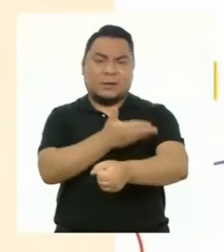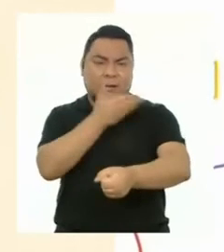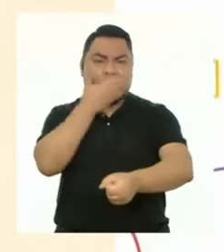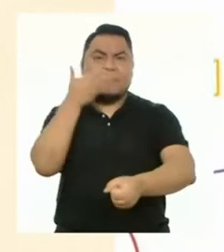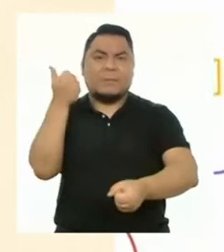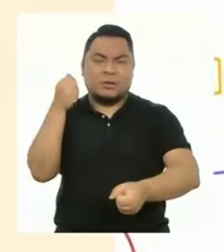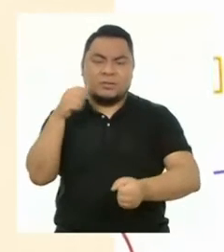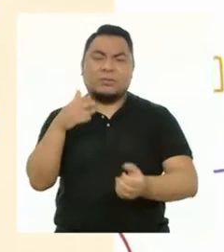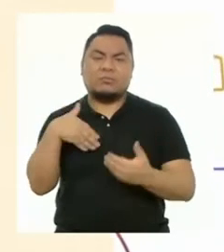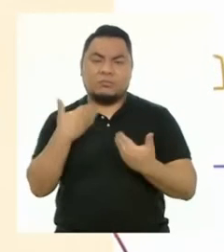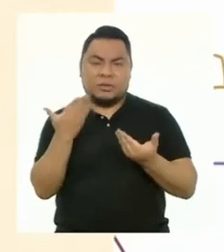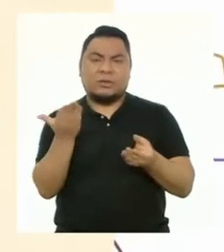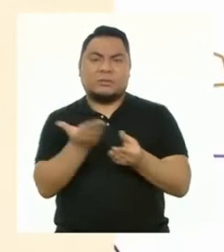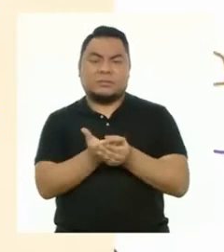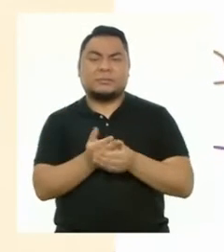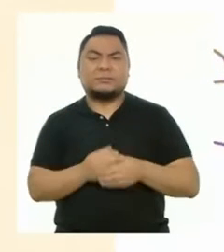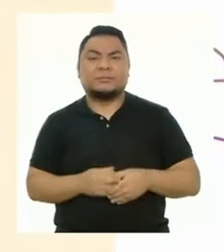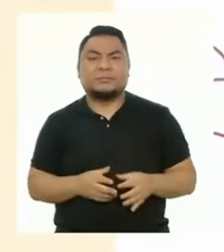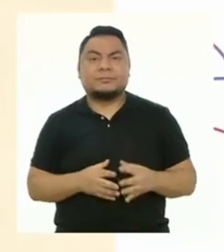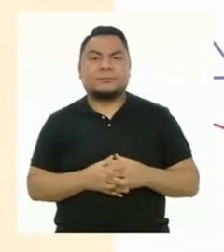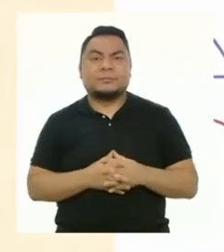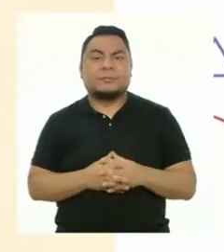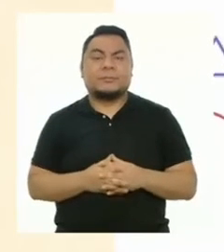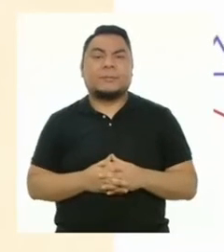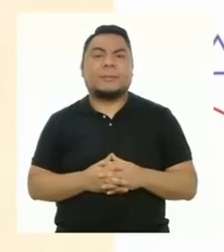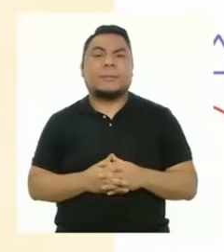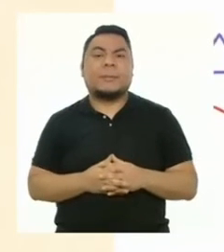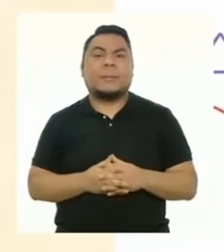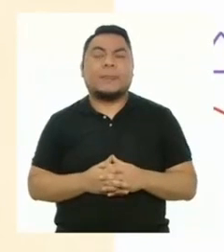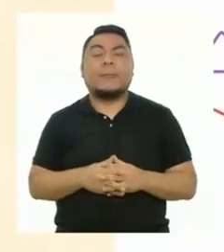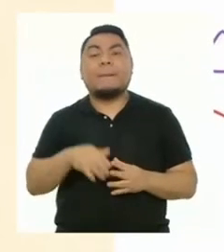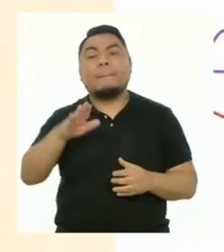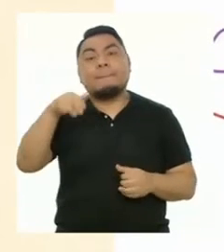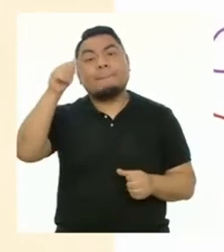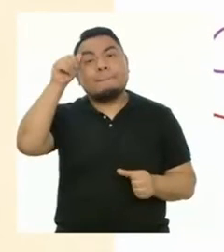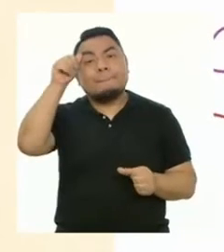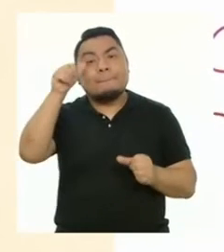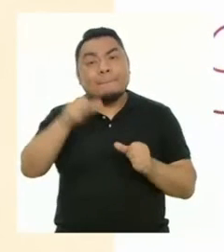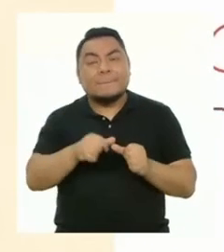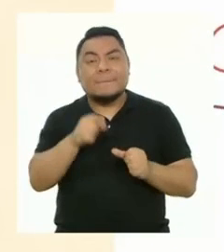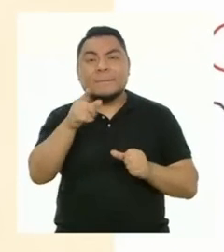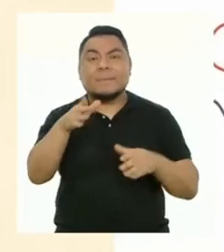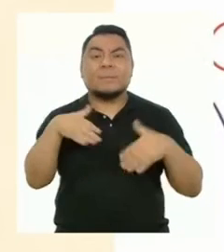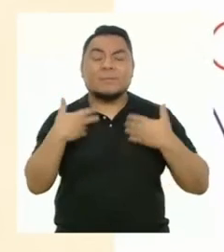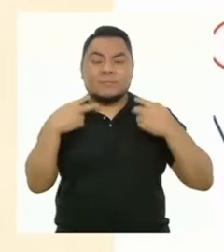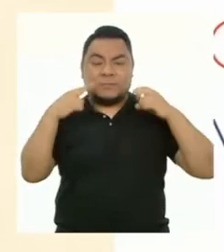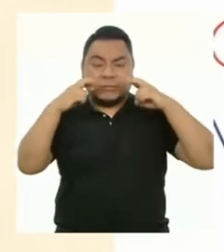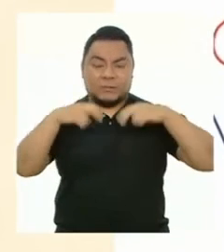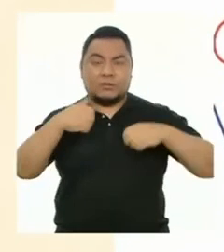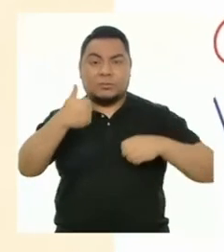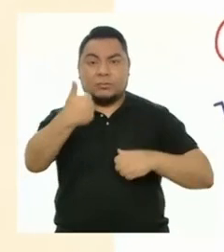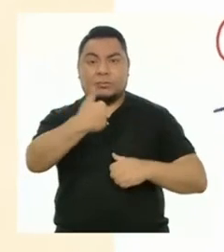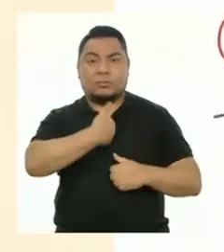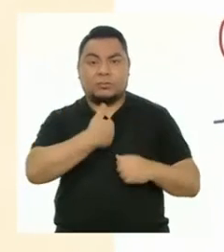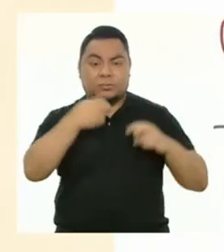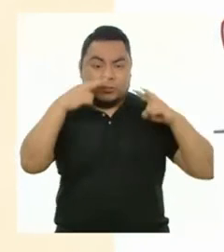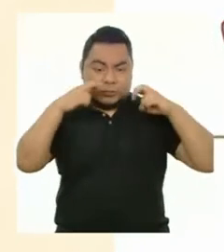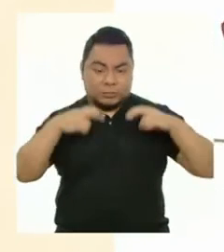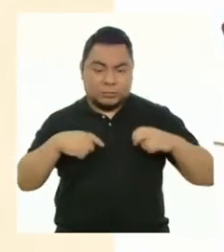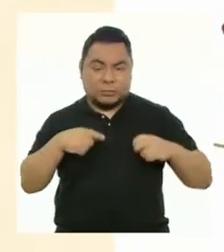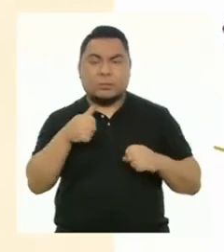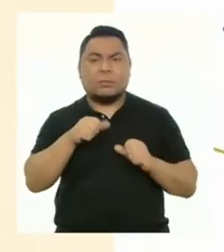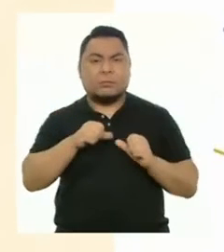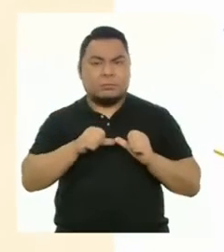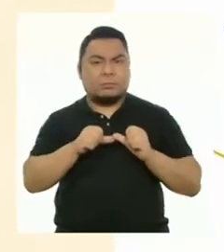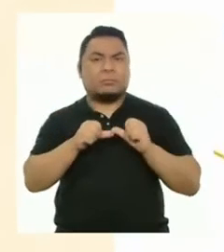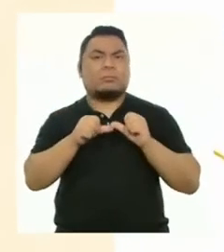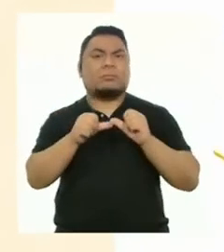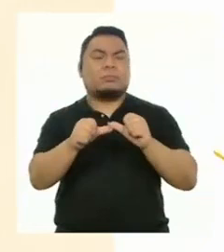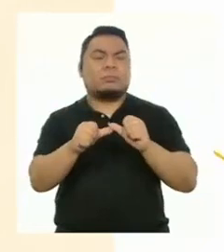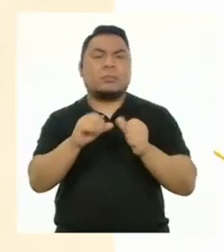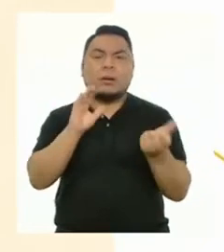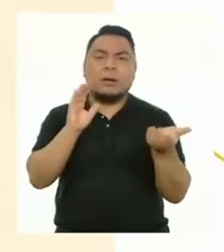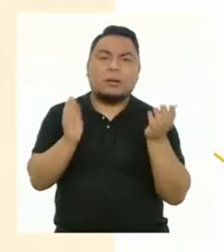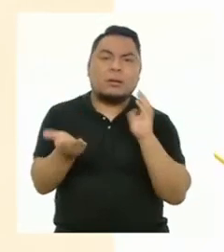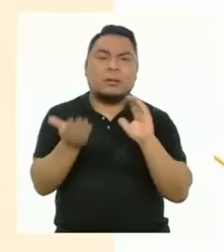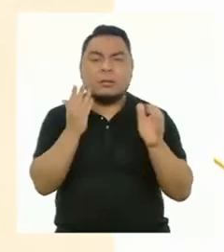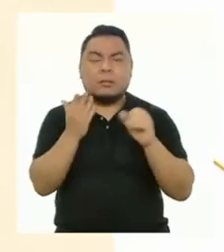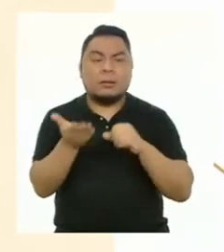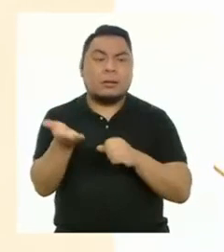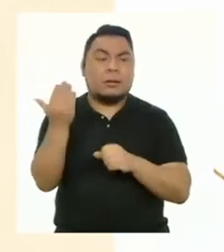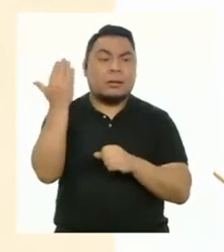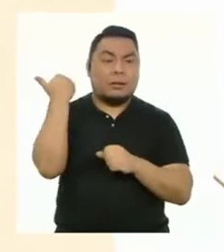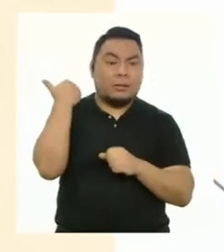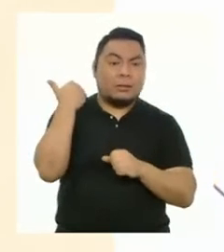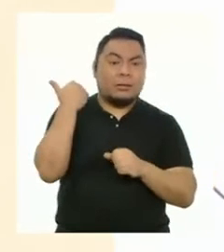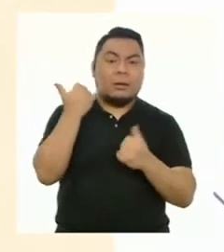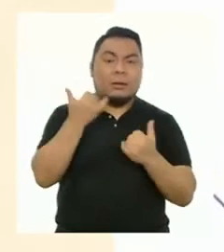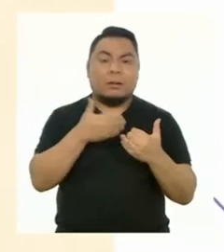nueva versión en el portafolio. Recuerda que puedes evaluar tus productos de manera permanente y compararlos